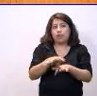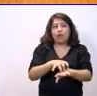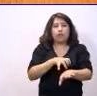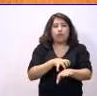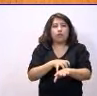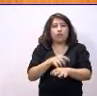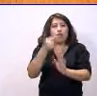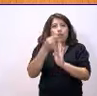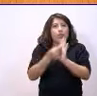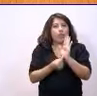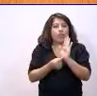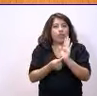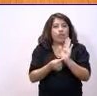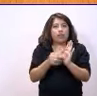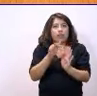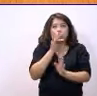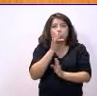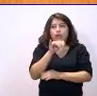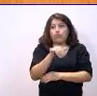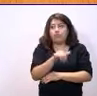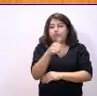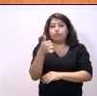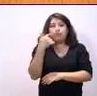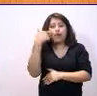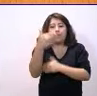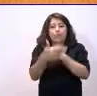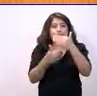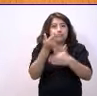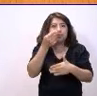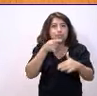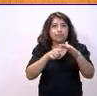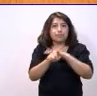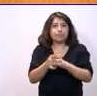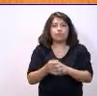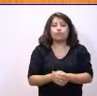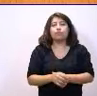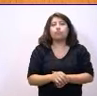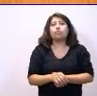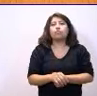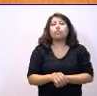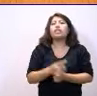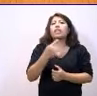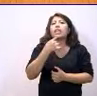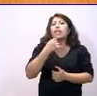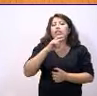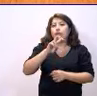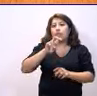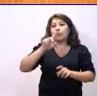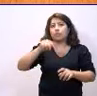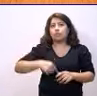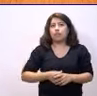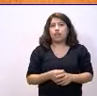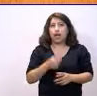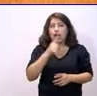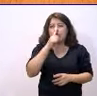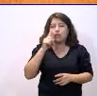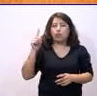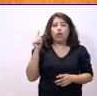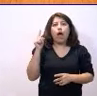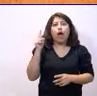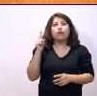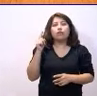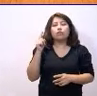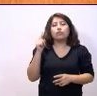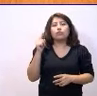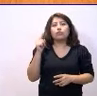tomado las medidas después de haber sido aprobado para que eso se ponga en marcha. Y le voy a decir también una cuestión. Usted anunció hace ya un año que íbamos a